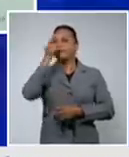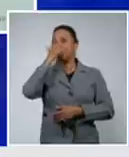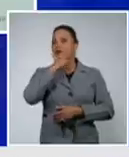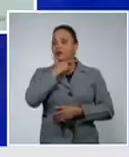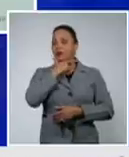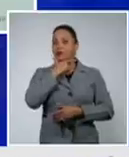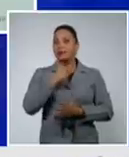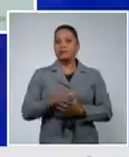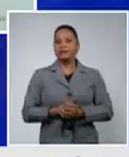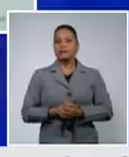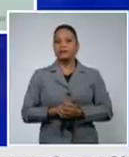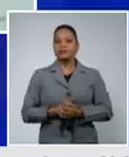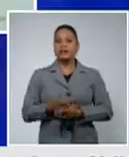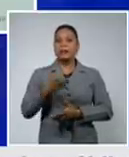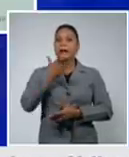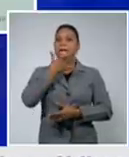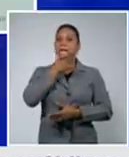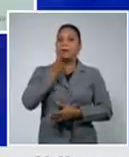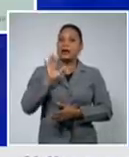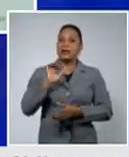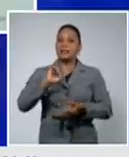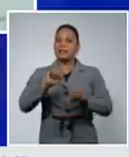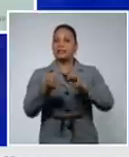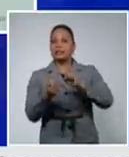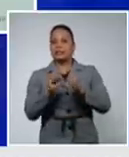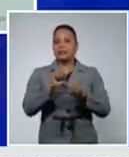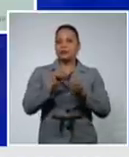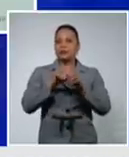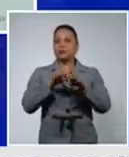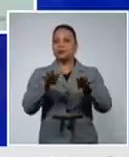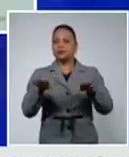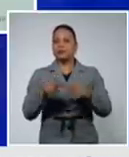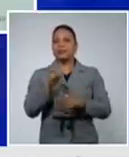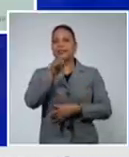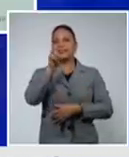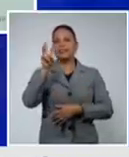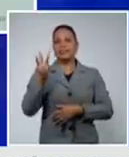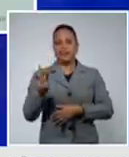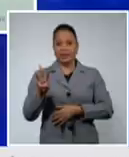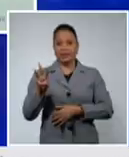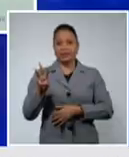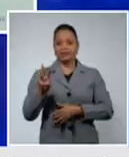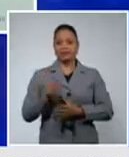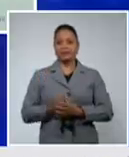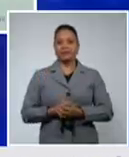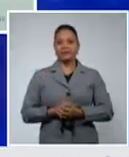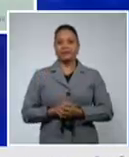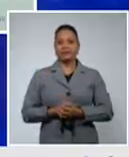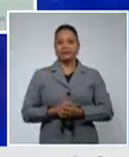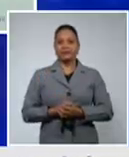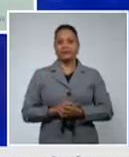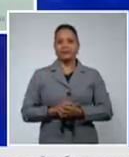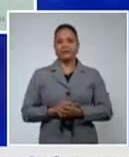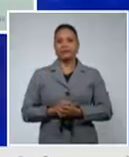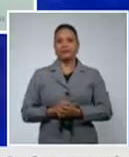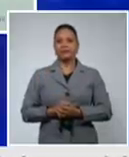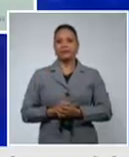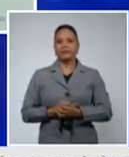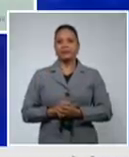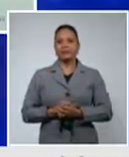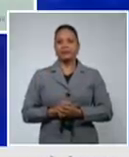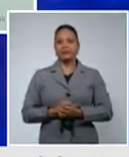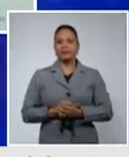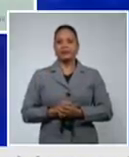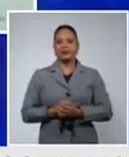parece que va a ir controlando la transmisión 13 casos autóctonos ayer de los municipios